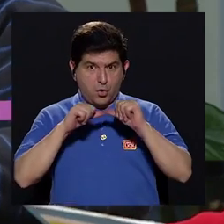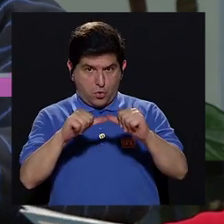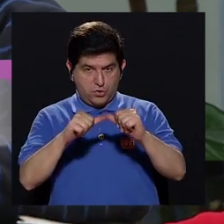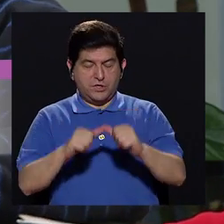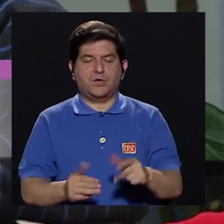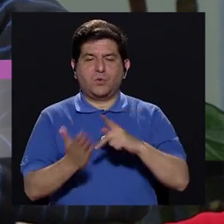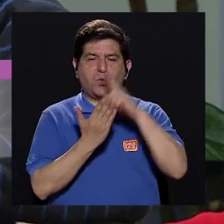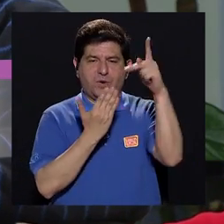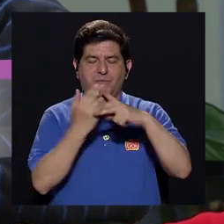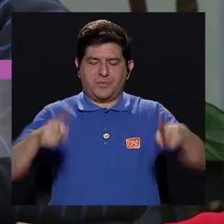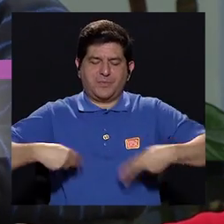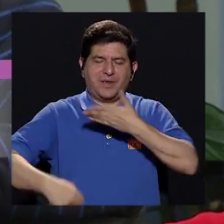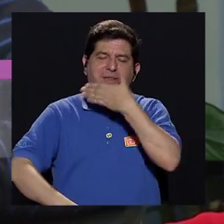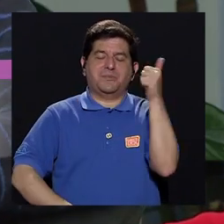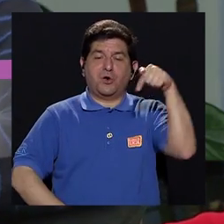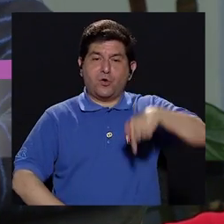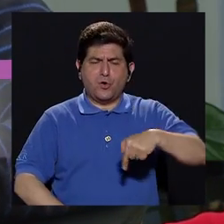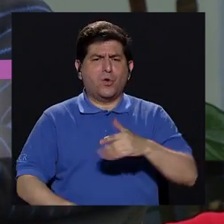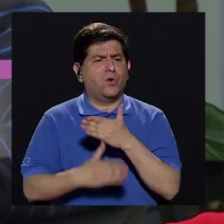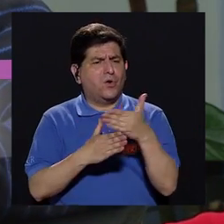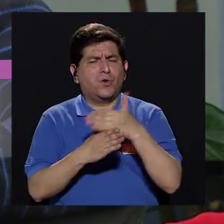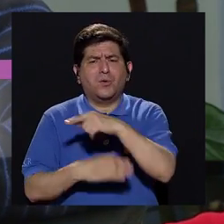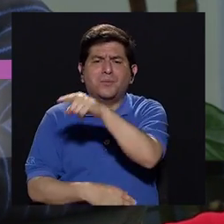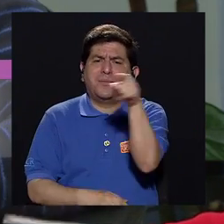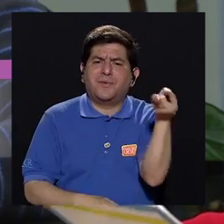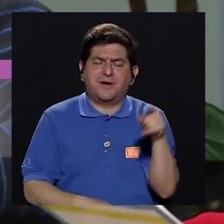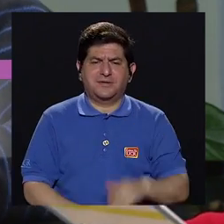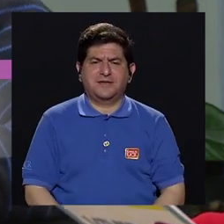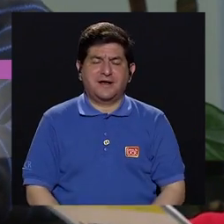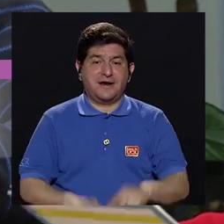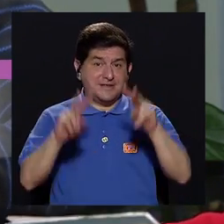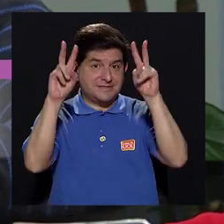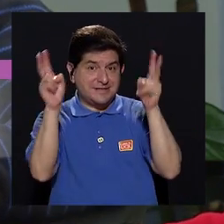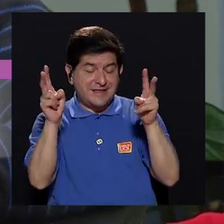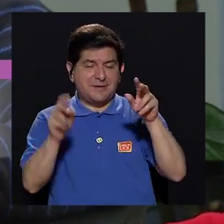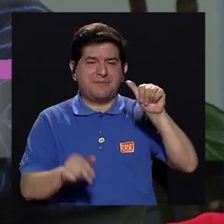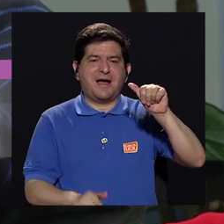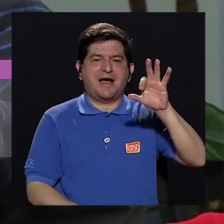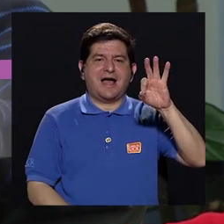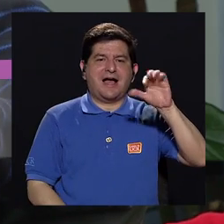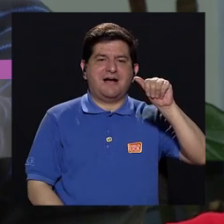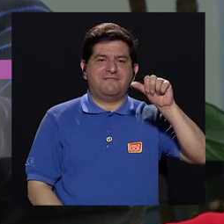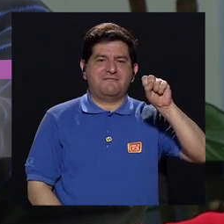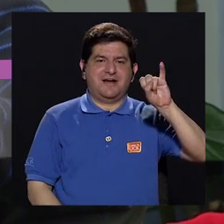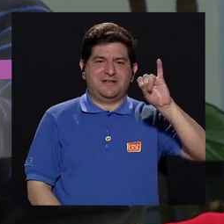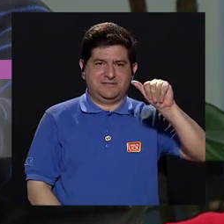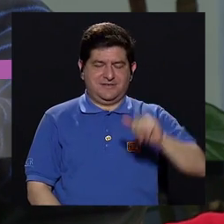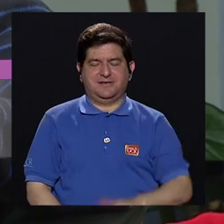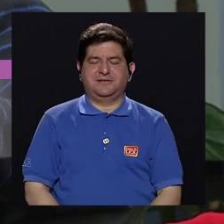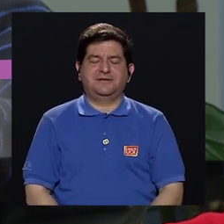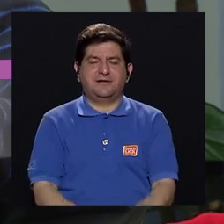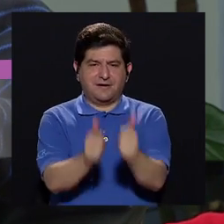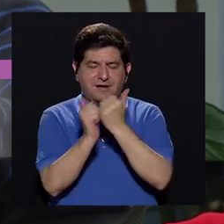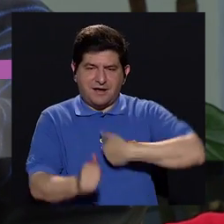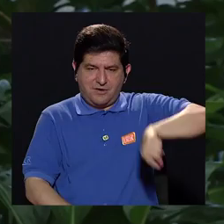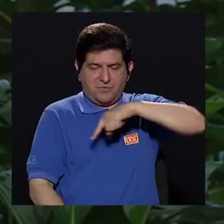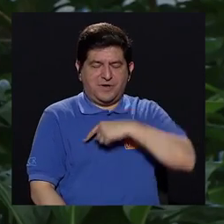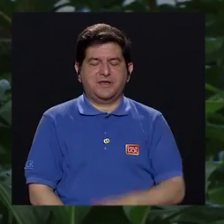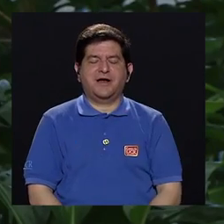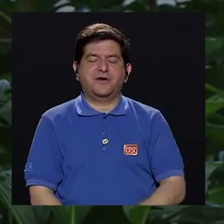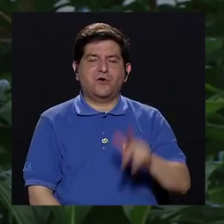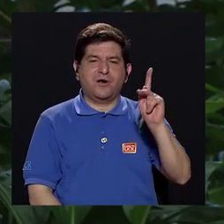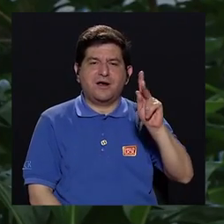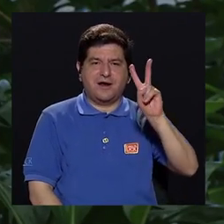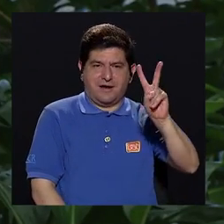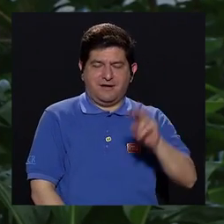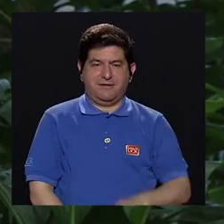Continuamos en su telerevista Vivir Mejor, el día de hoy compartiendo con ustedes el tema de la afasia. Para esto nos acompaña la señora